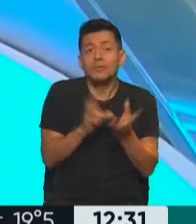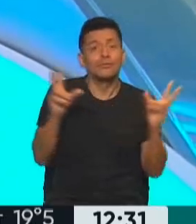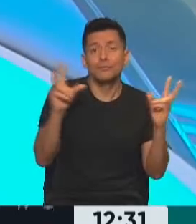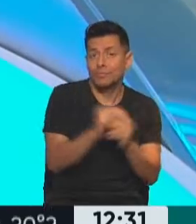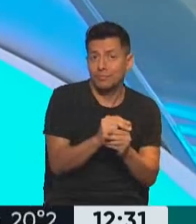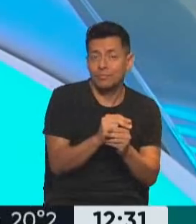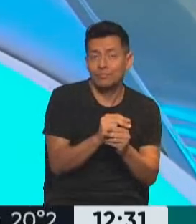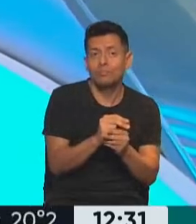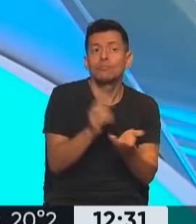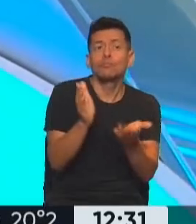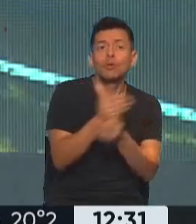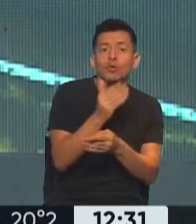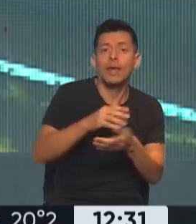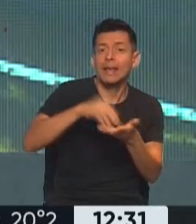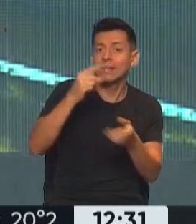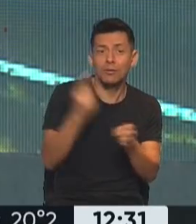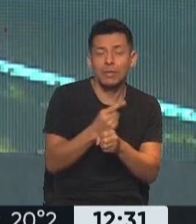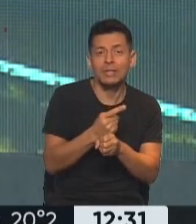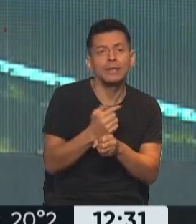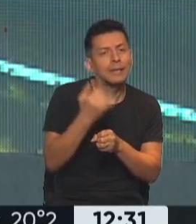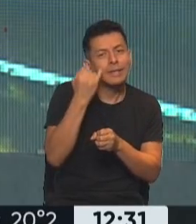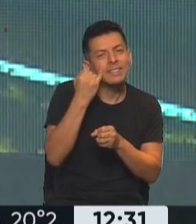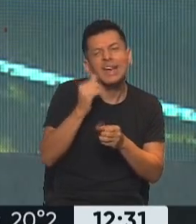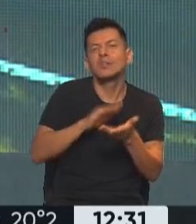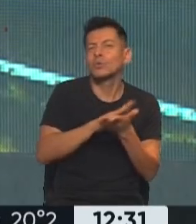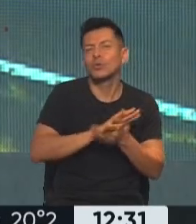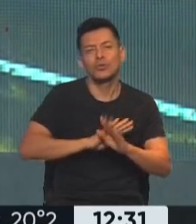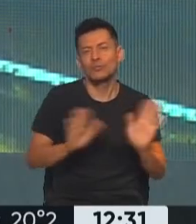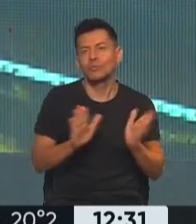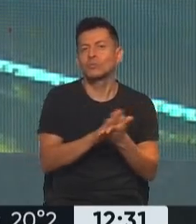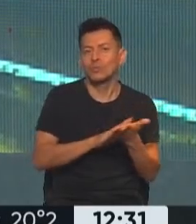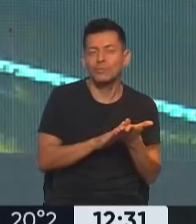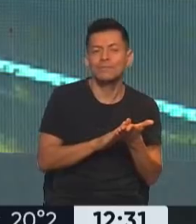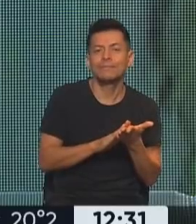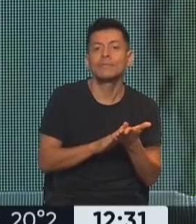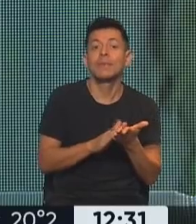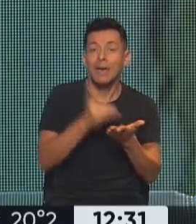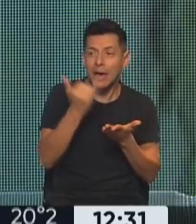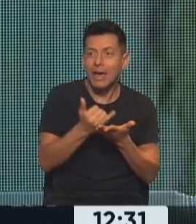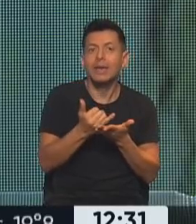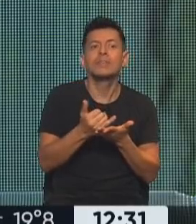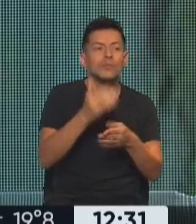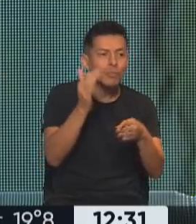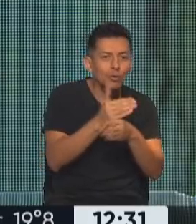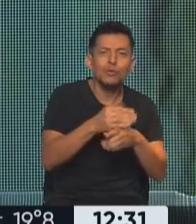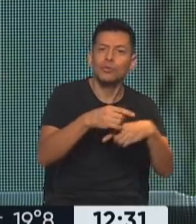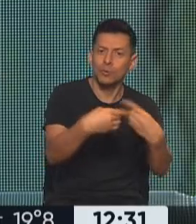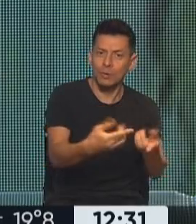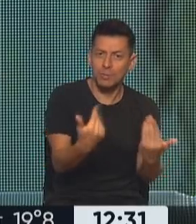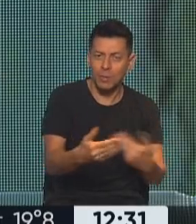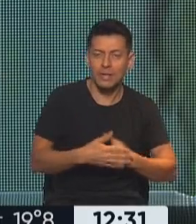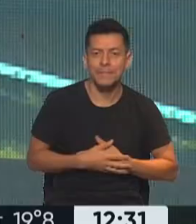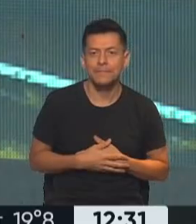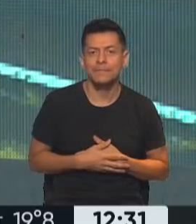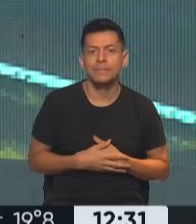producción de harina. Bueno, eso no sucedió. Eso no sucedió, se resolvió. producción está. Está la producción y se va...